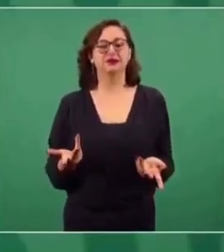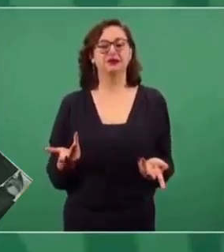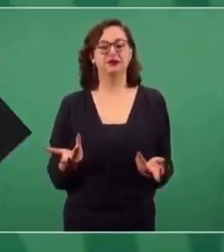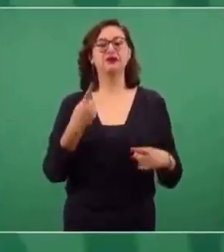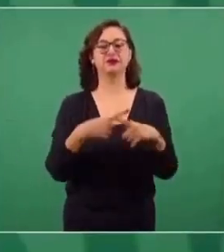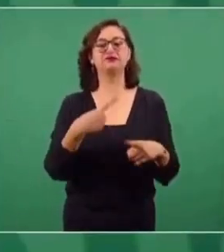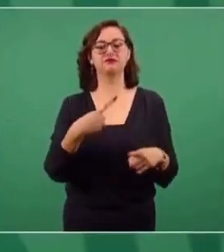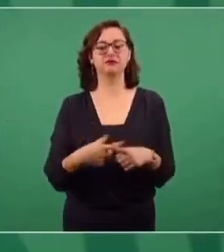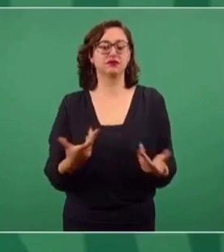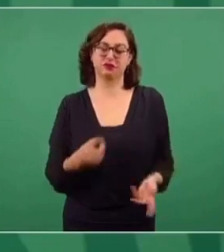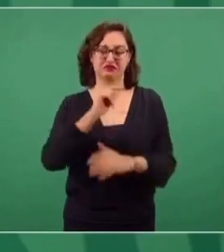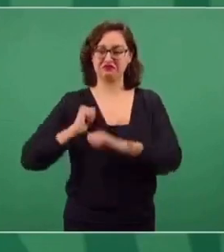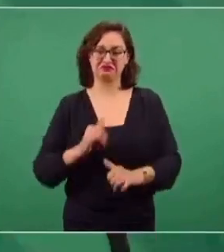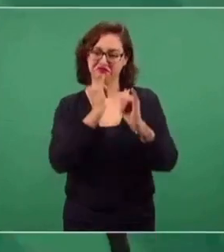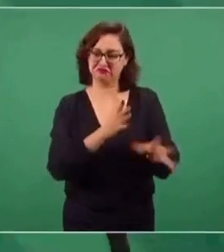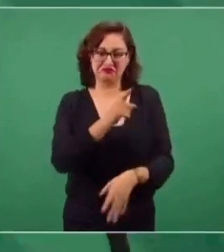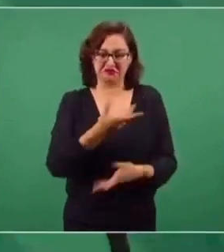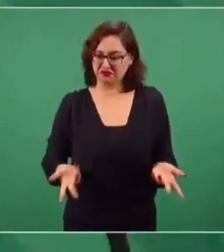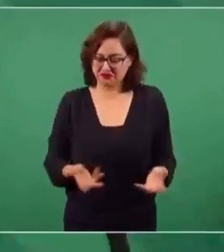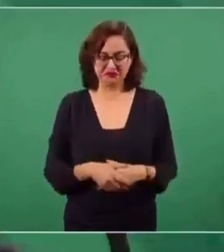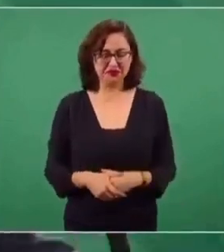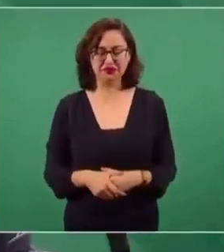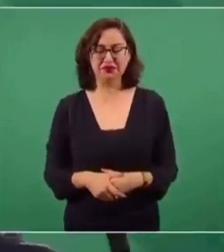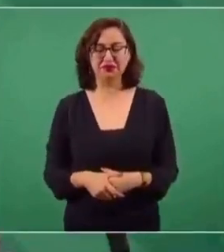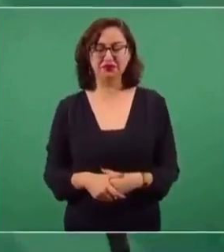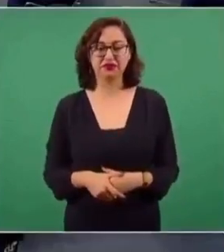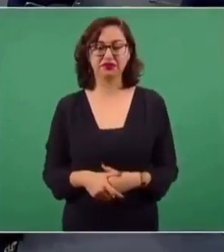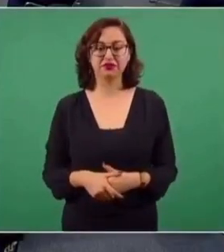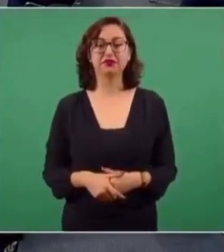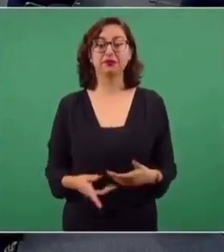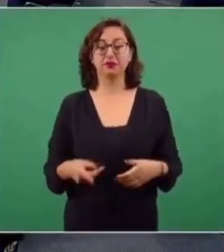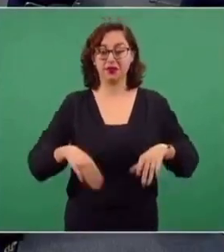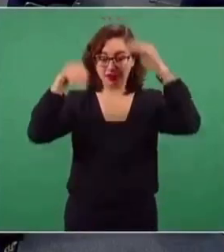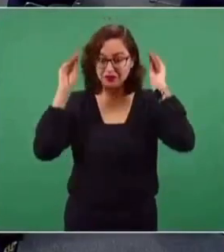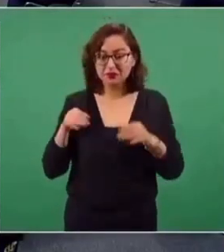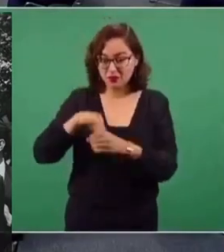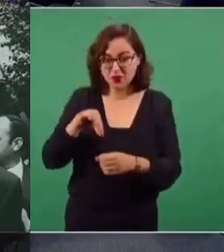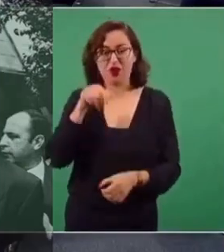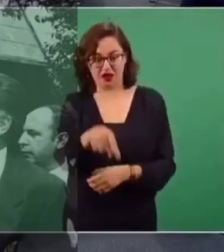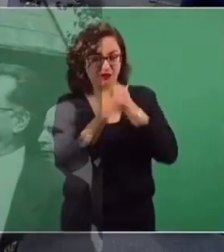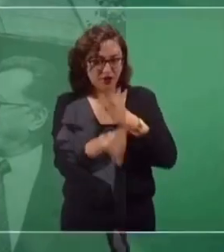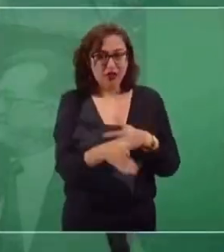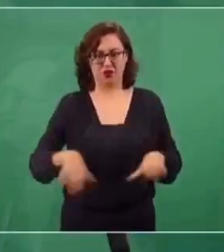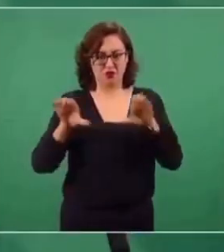¿Quiénes ejecutaban esos fraudes? Los de arriba. Había fraude en la casilla, pero también arriba.